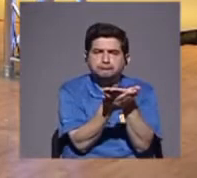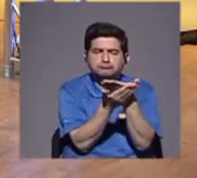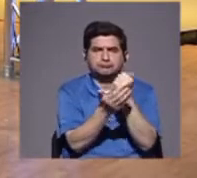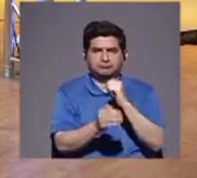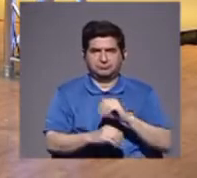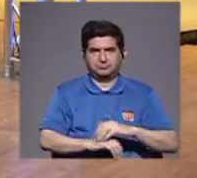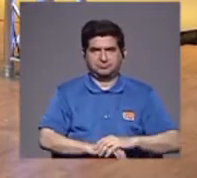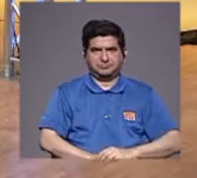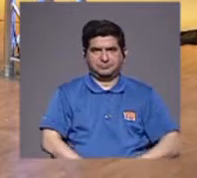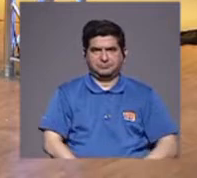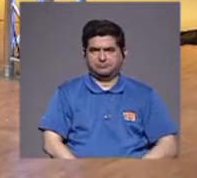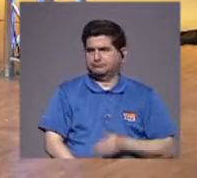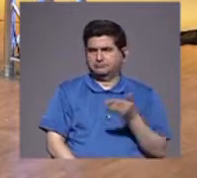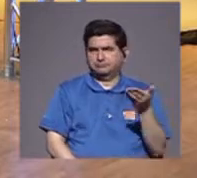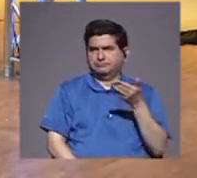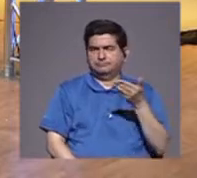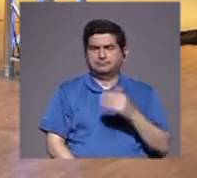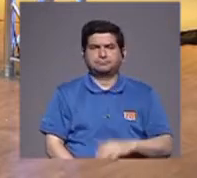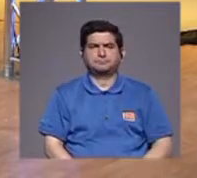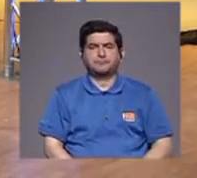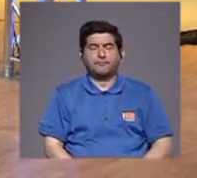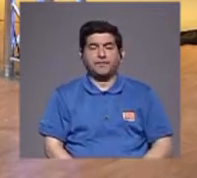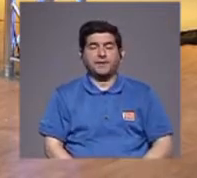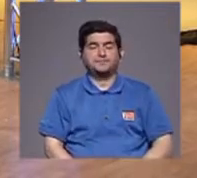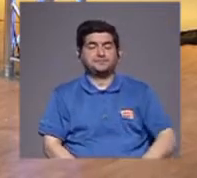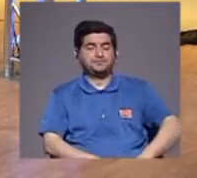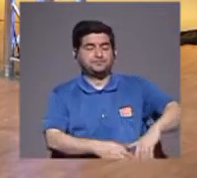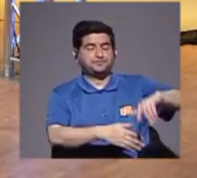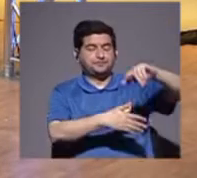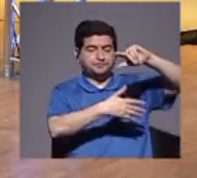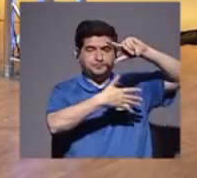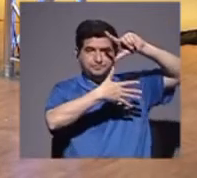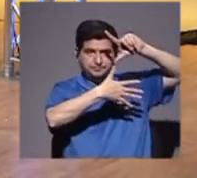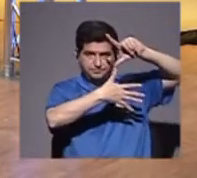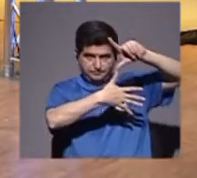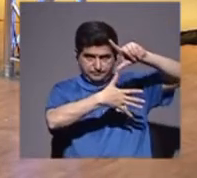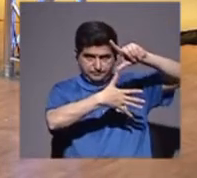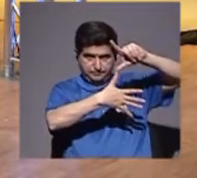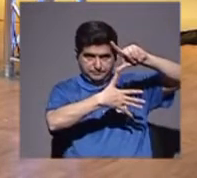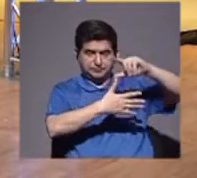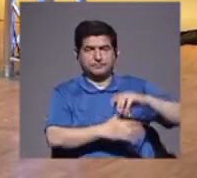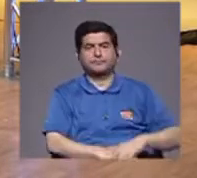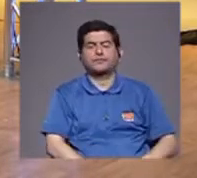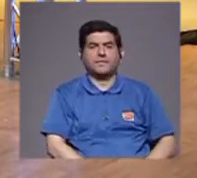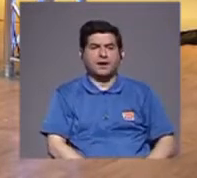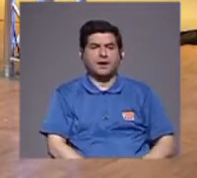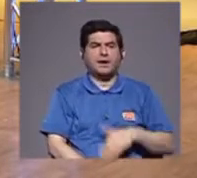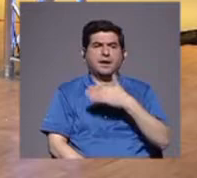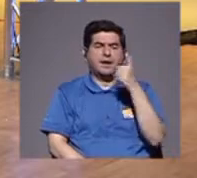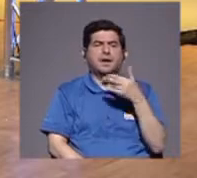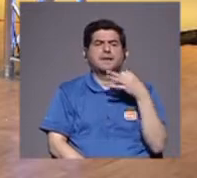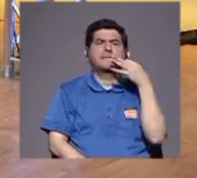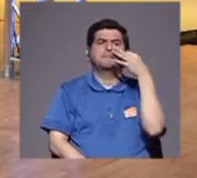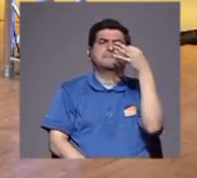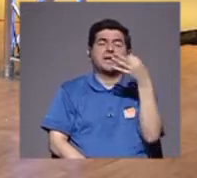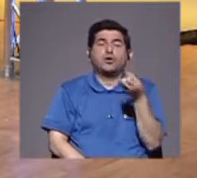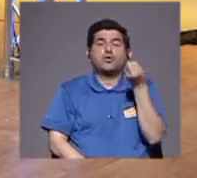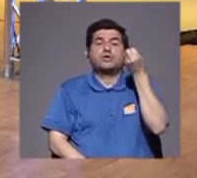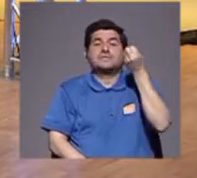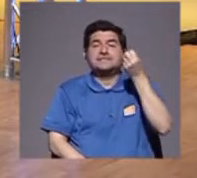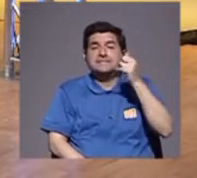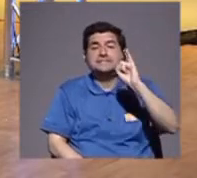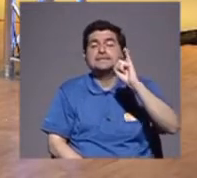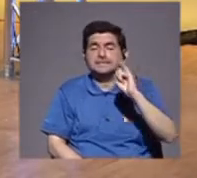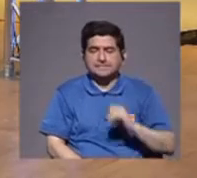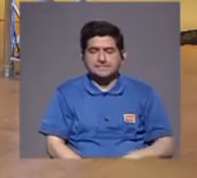América Latina tenía mejor futuro, si hacía